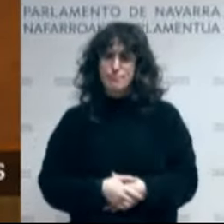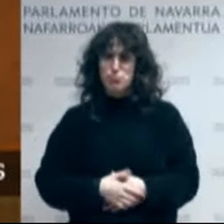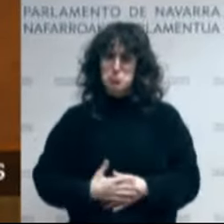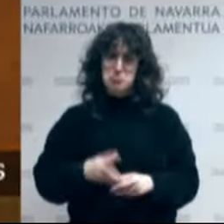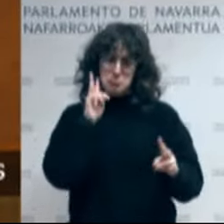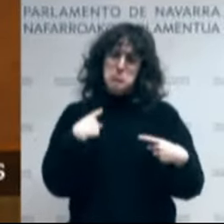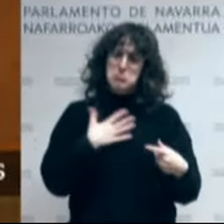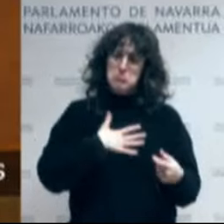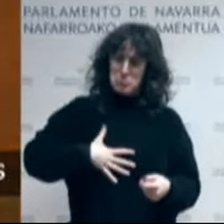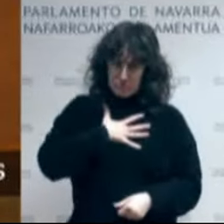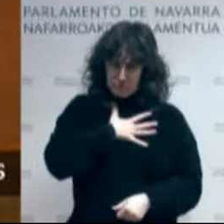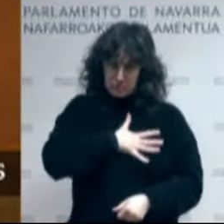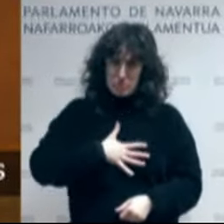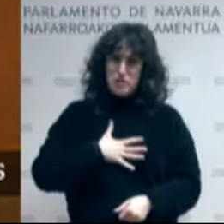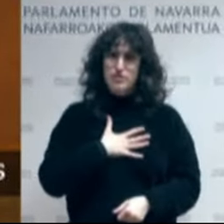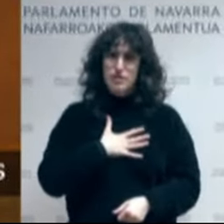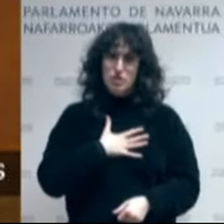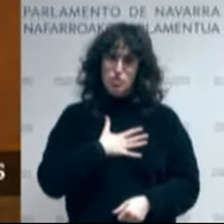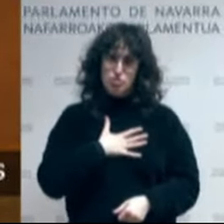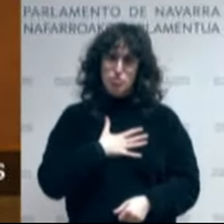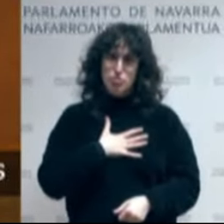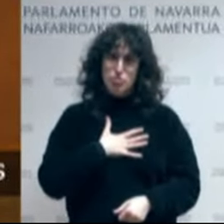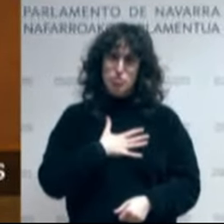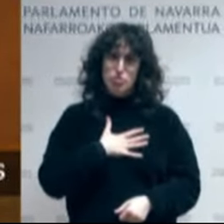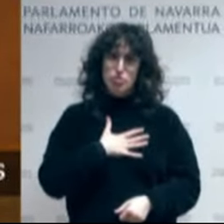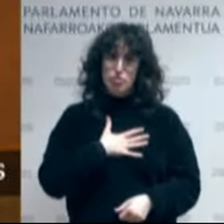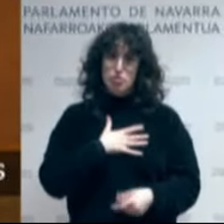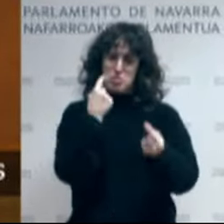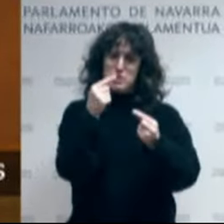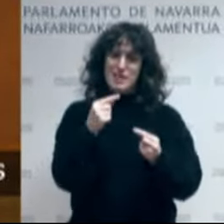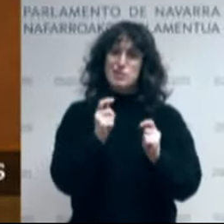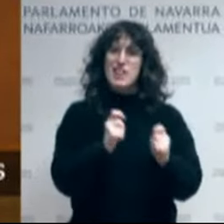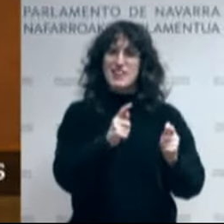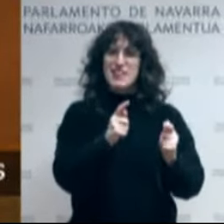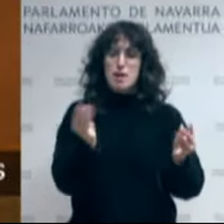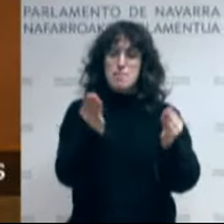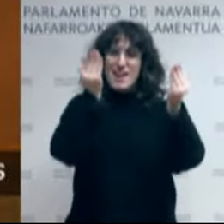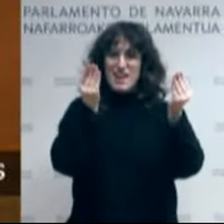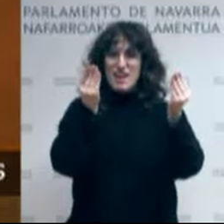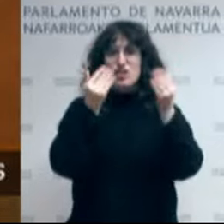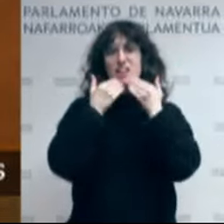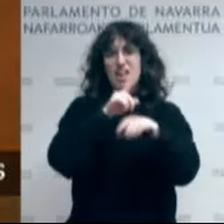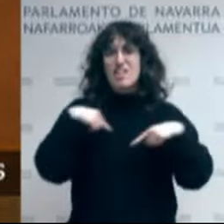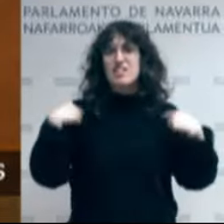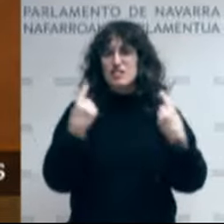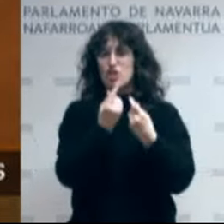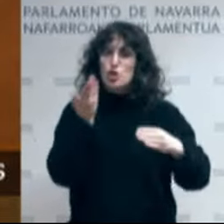proposamen eta ekarpen guztiekin aurrekontuak obetu ditugula uste dugulako.